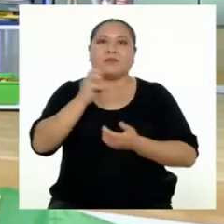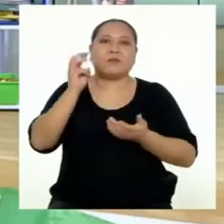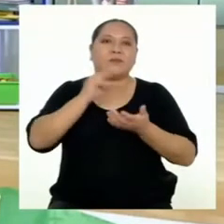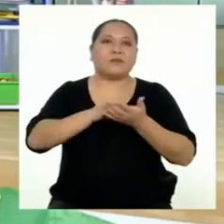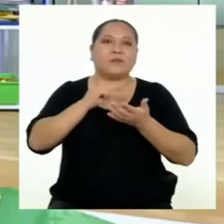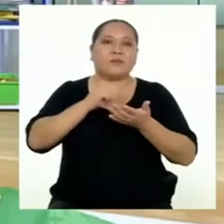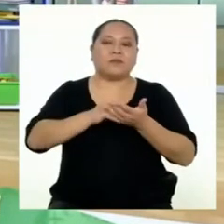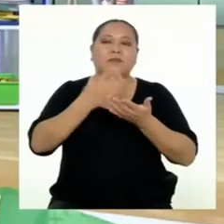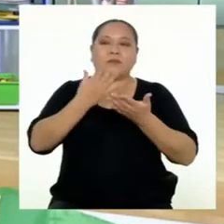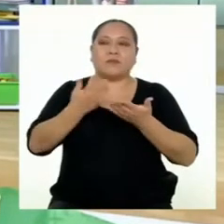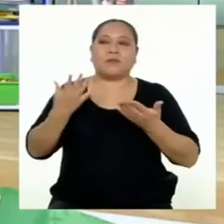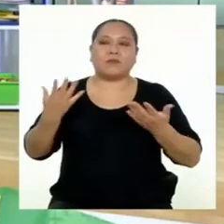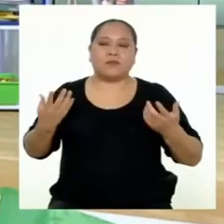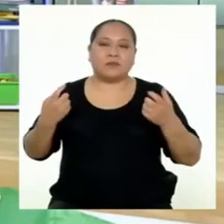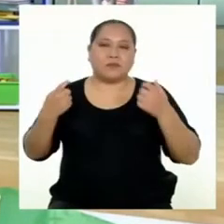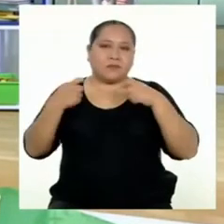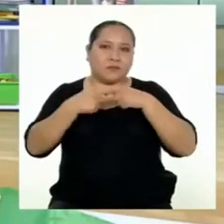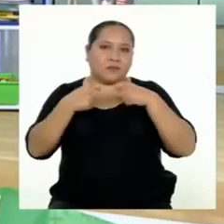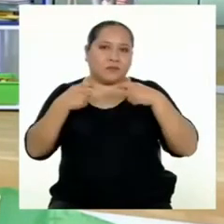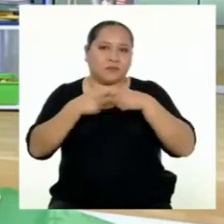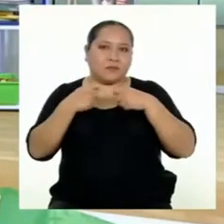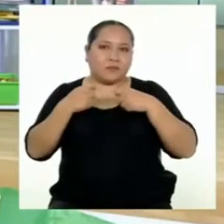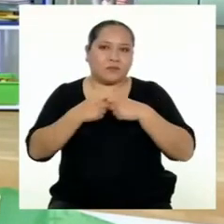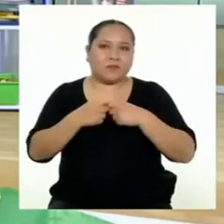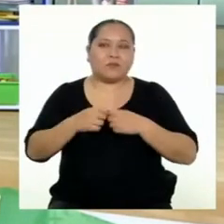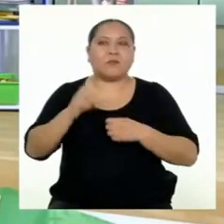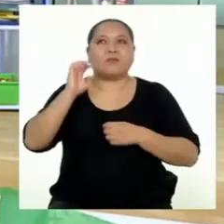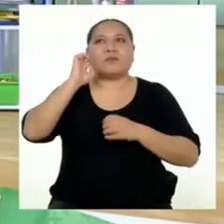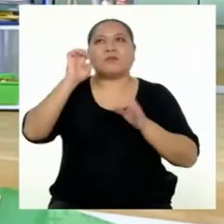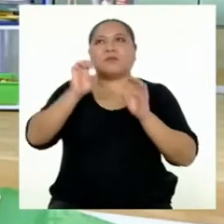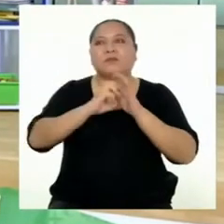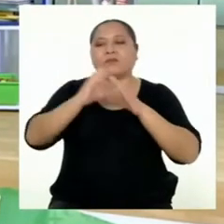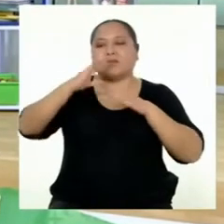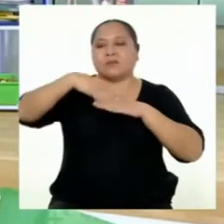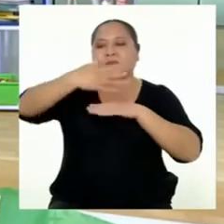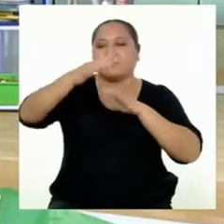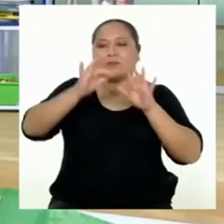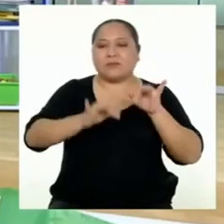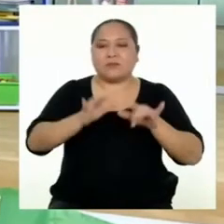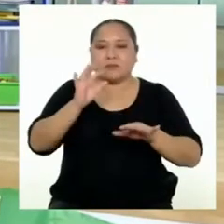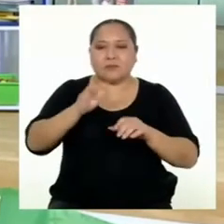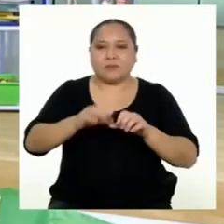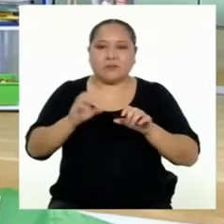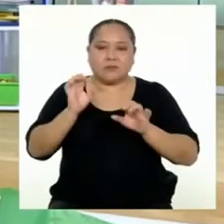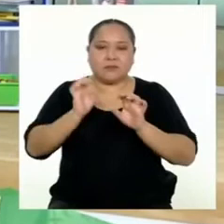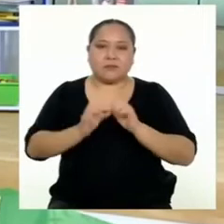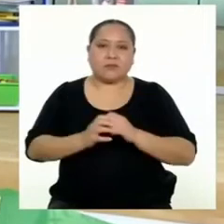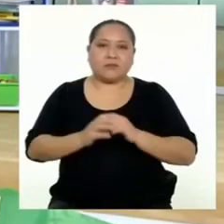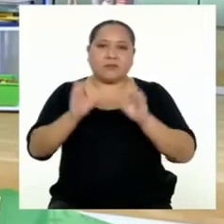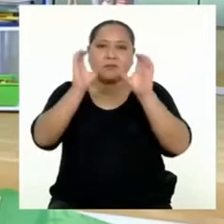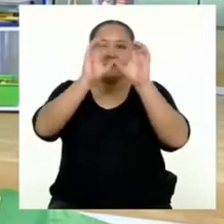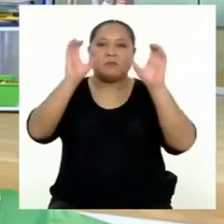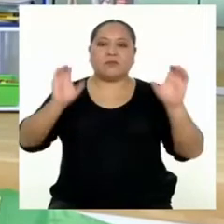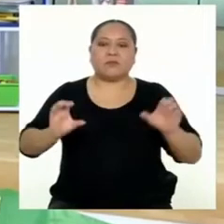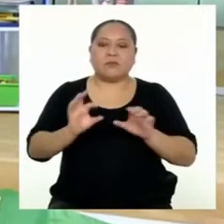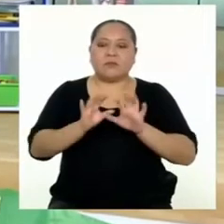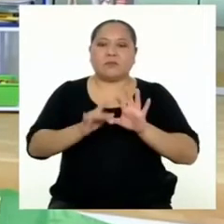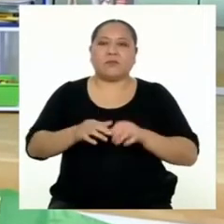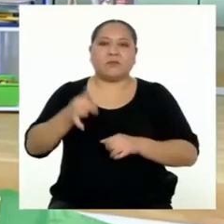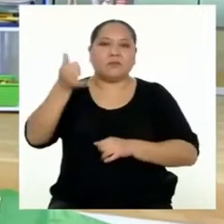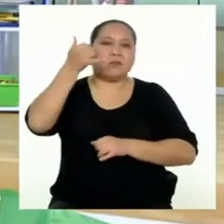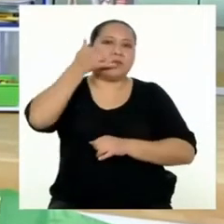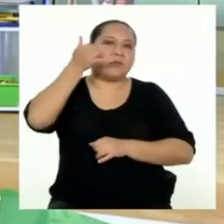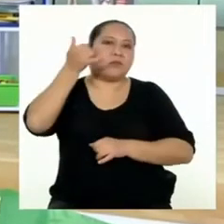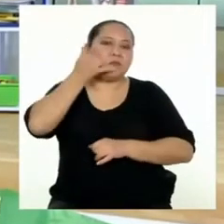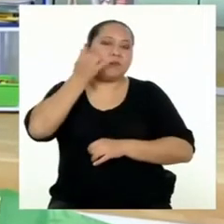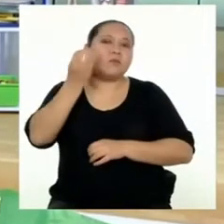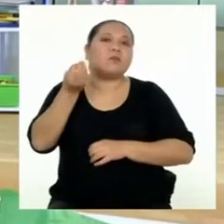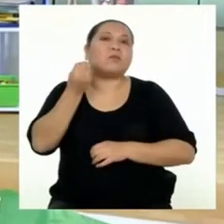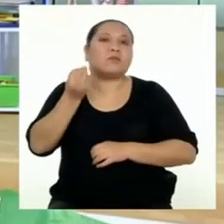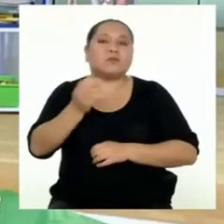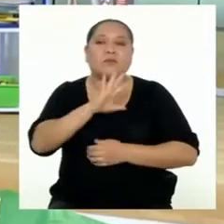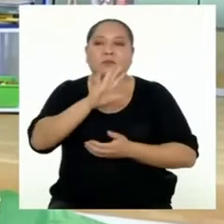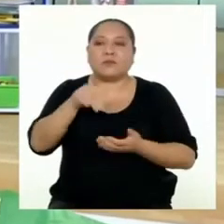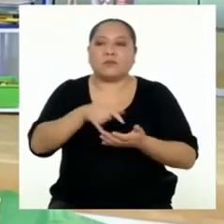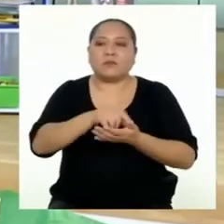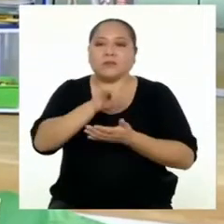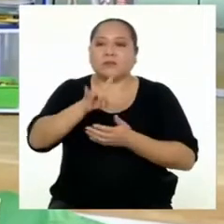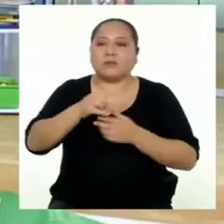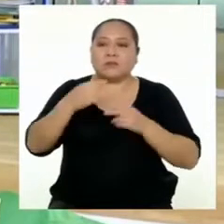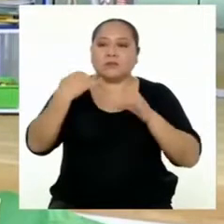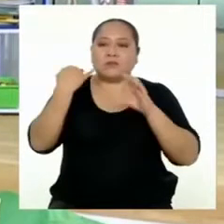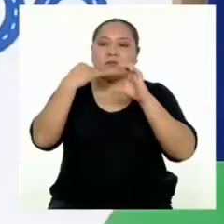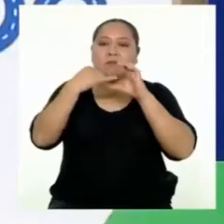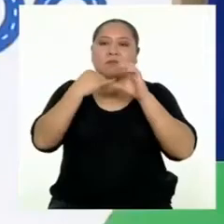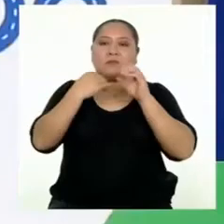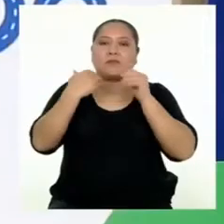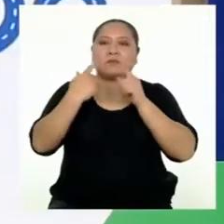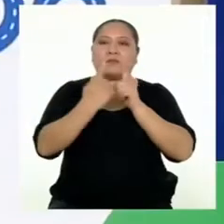más productos electrónicos que antes, como computadoras, laptops y celulares, porque todo se está realizando de manera remota